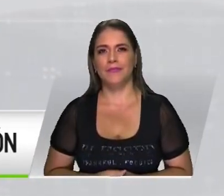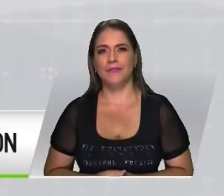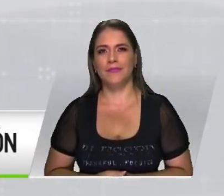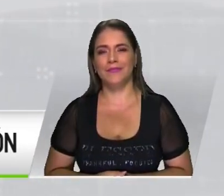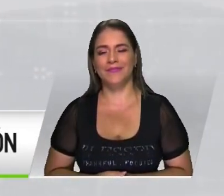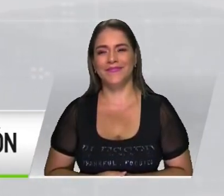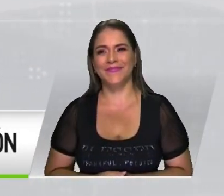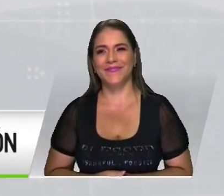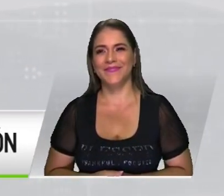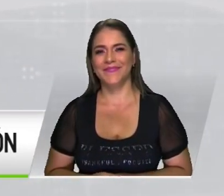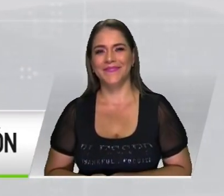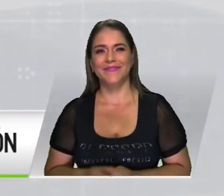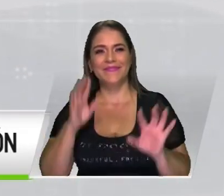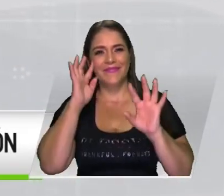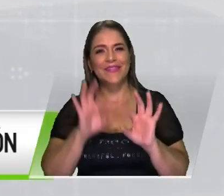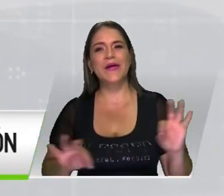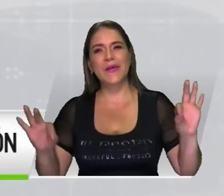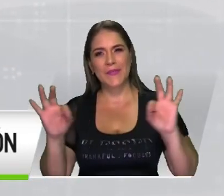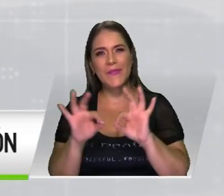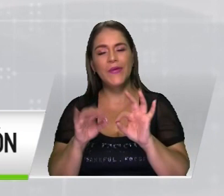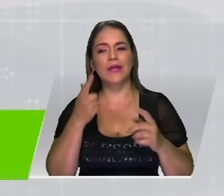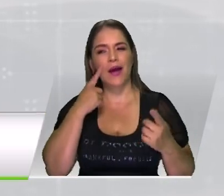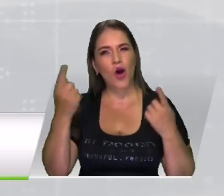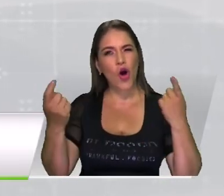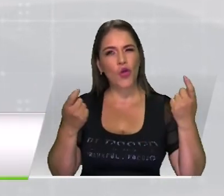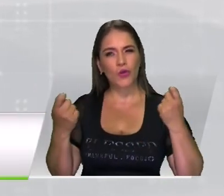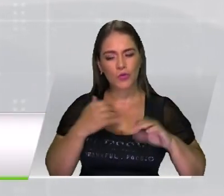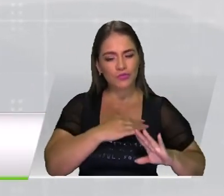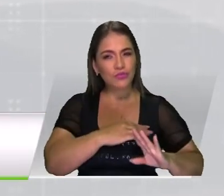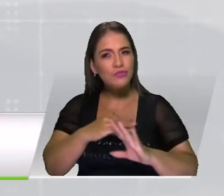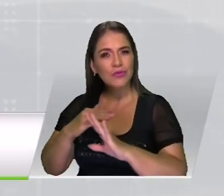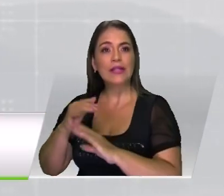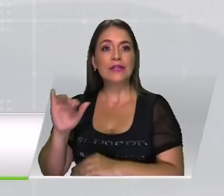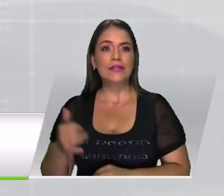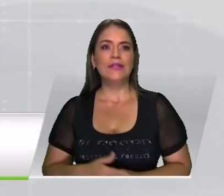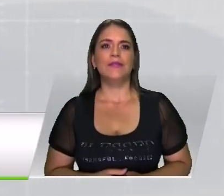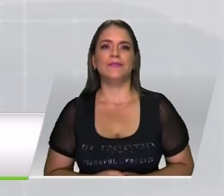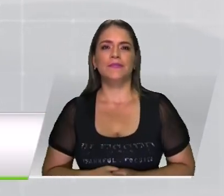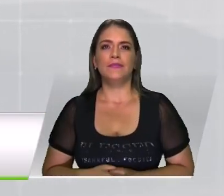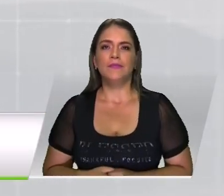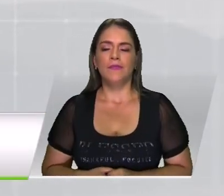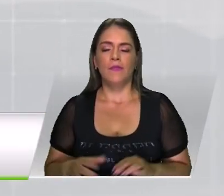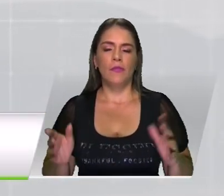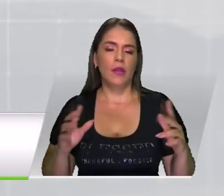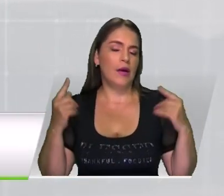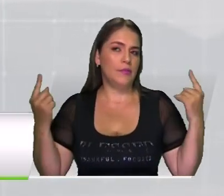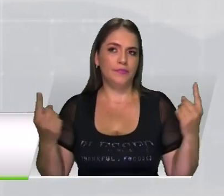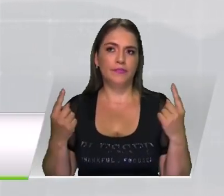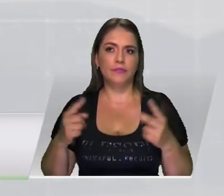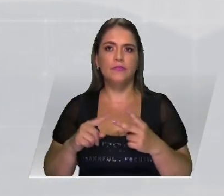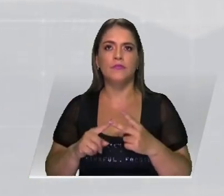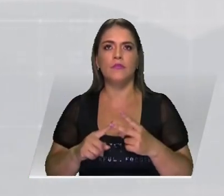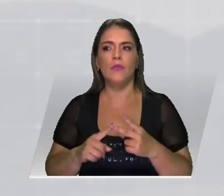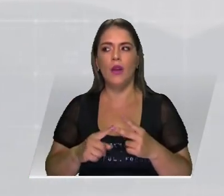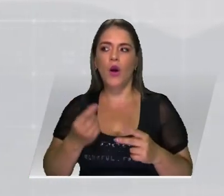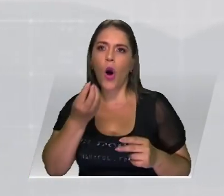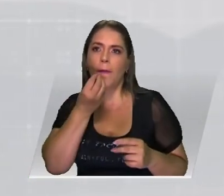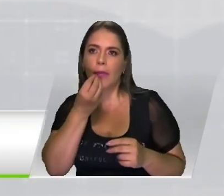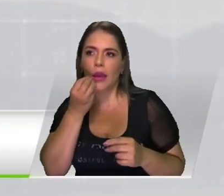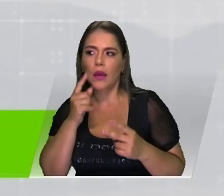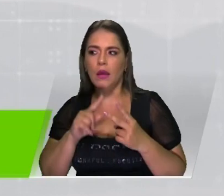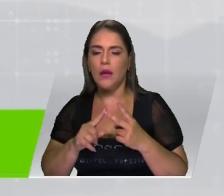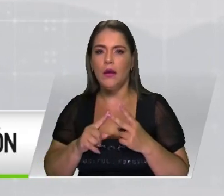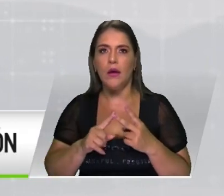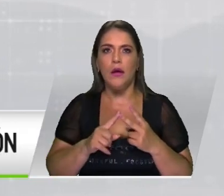Fue muy importante el monitoreo de todas las áreas, tanto de la parte nutricional, la